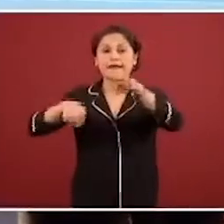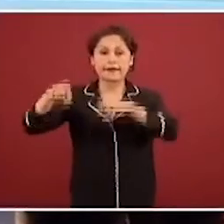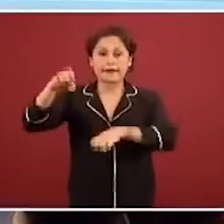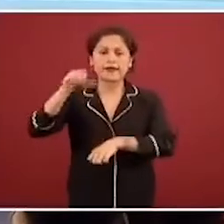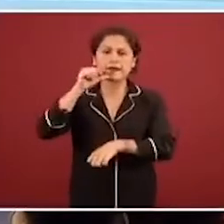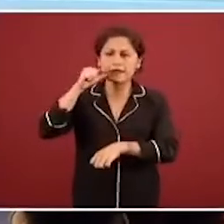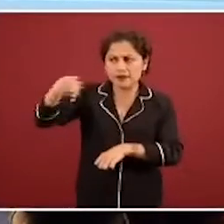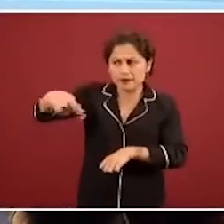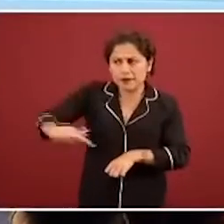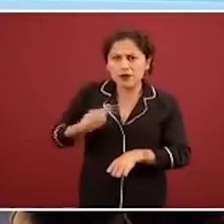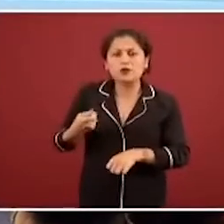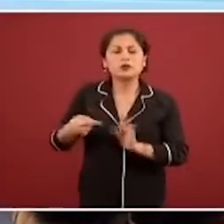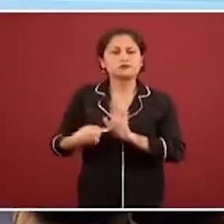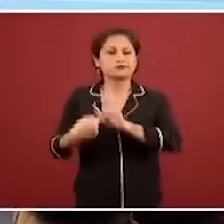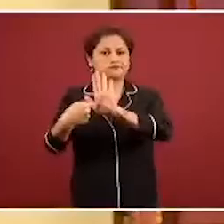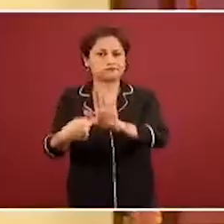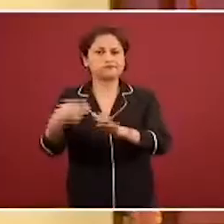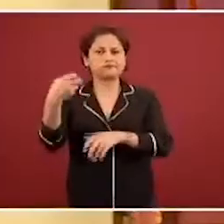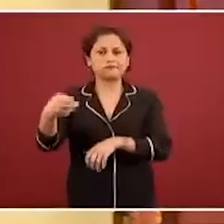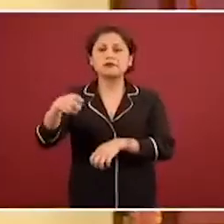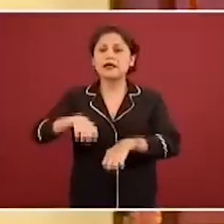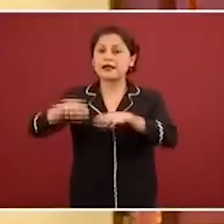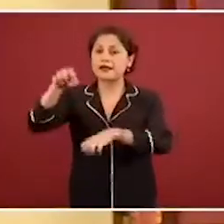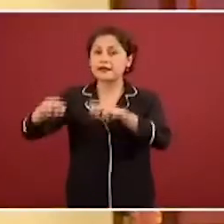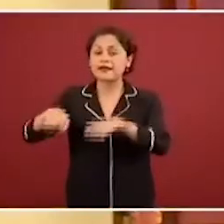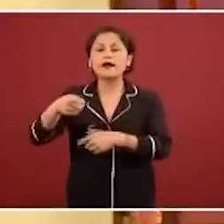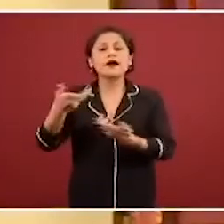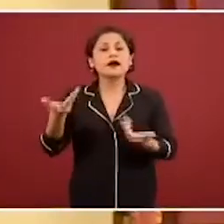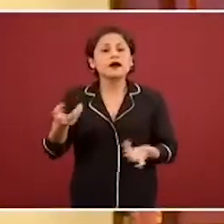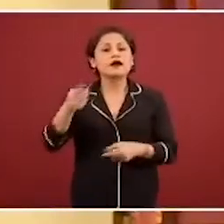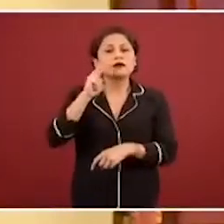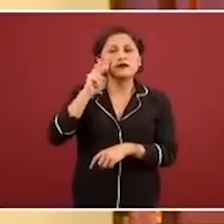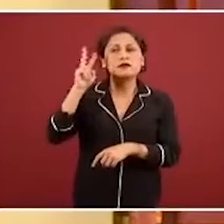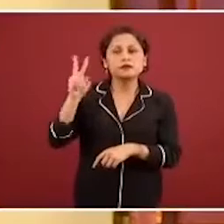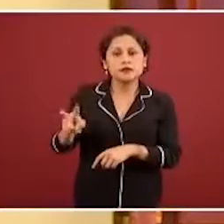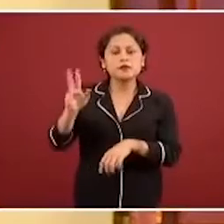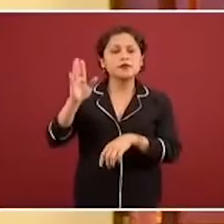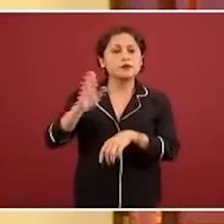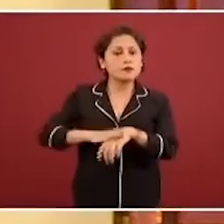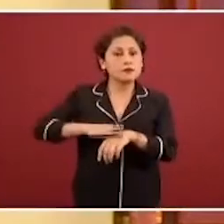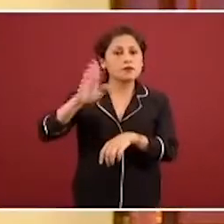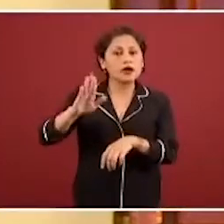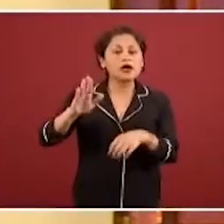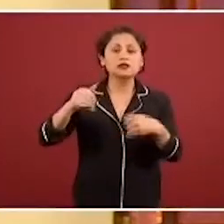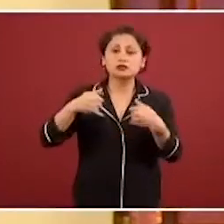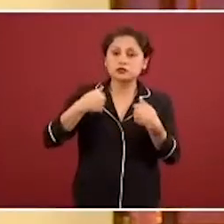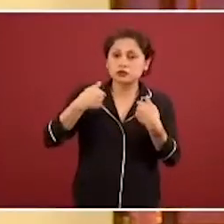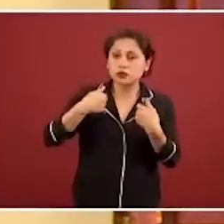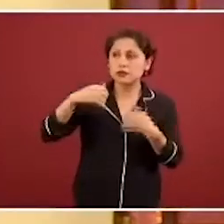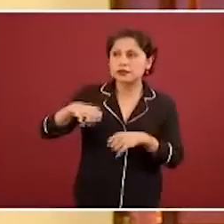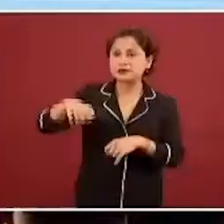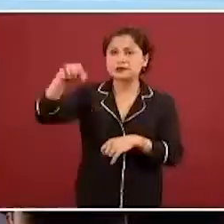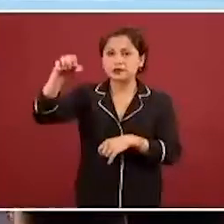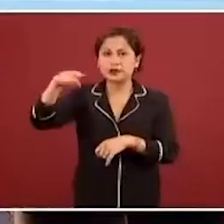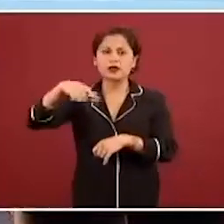de Prevención y Promoción a la Salud. El funcionario federal señaló en ese sentido que en México hay 26.519 casos estimados del nuevo